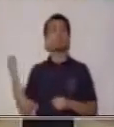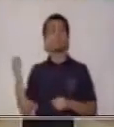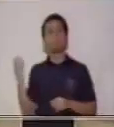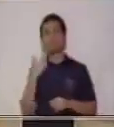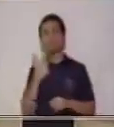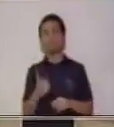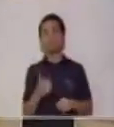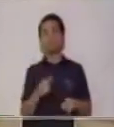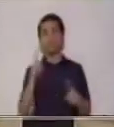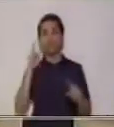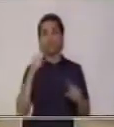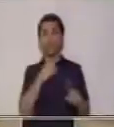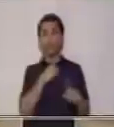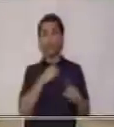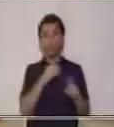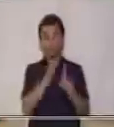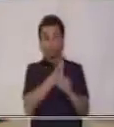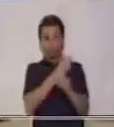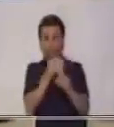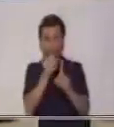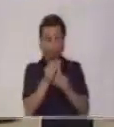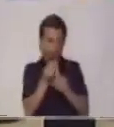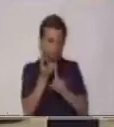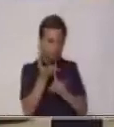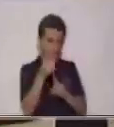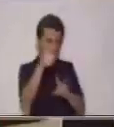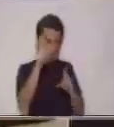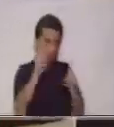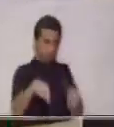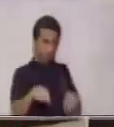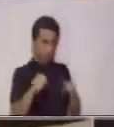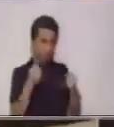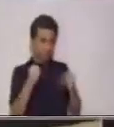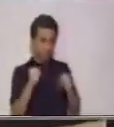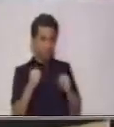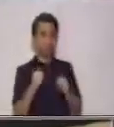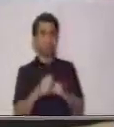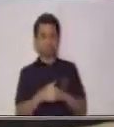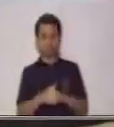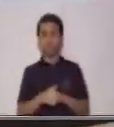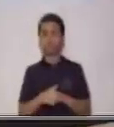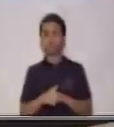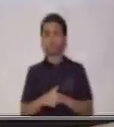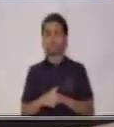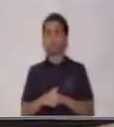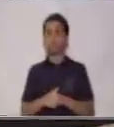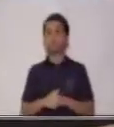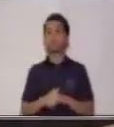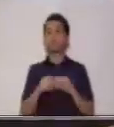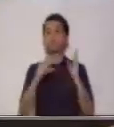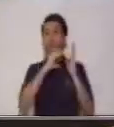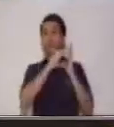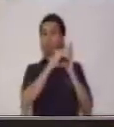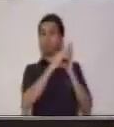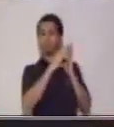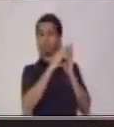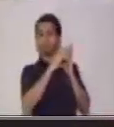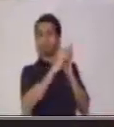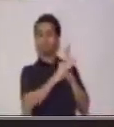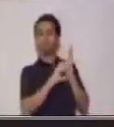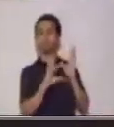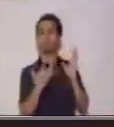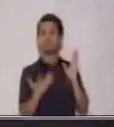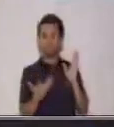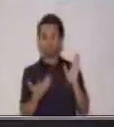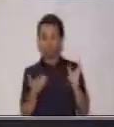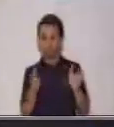convencer a los lectores de ejecutar una acción determinada, ¿sí? Los textos persuasivos, su finalidad es